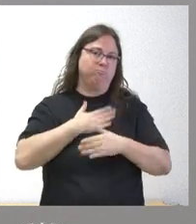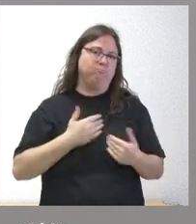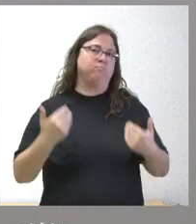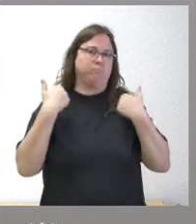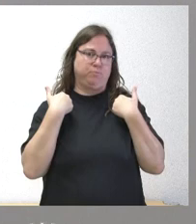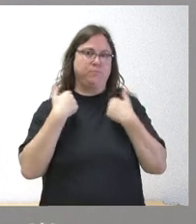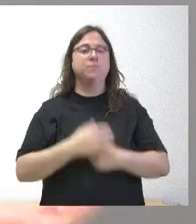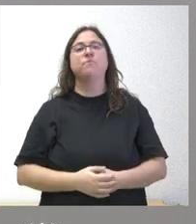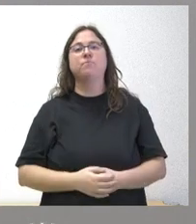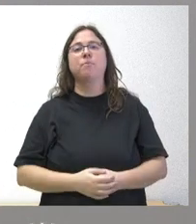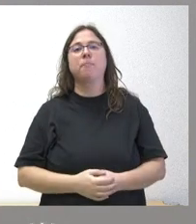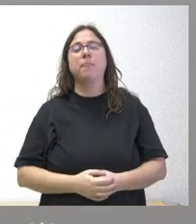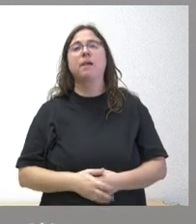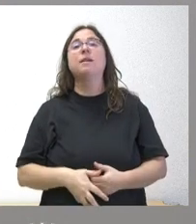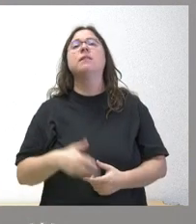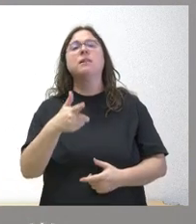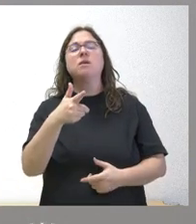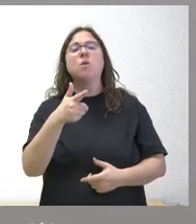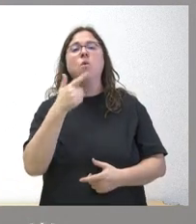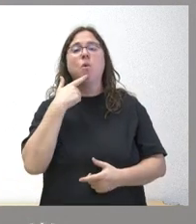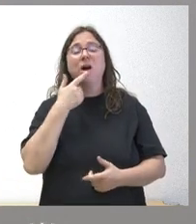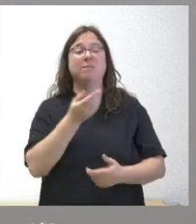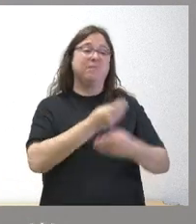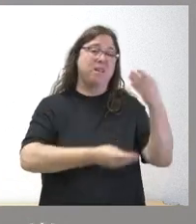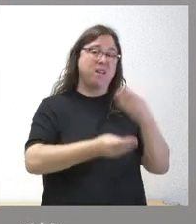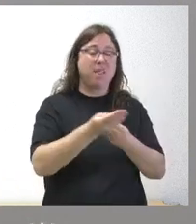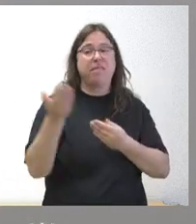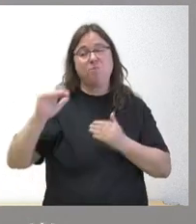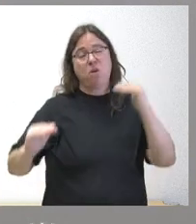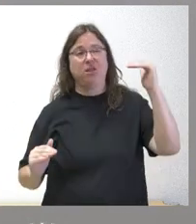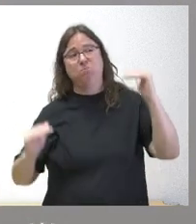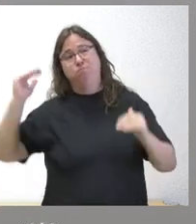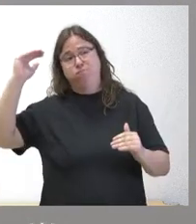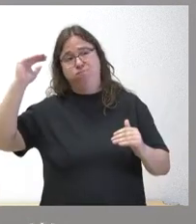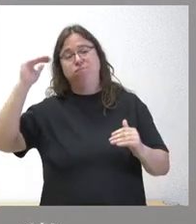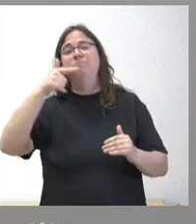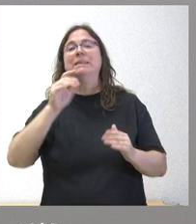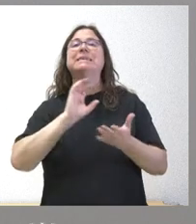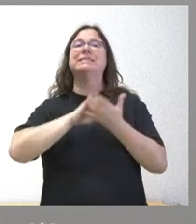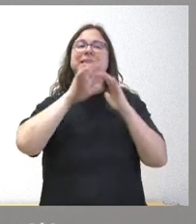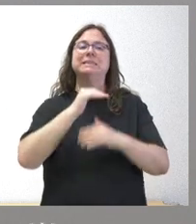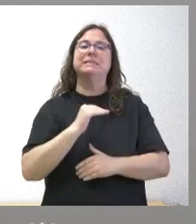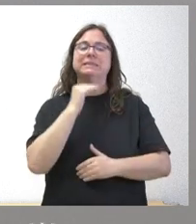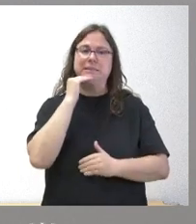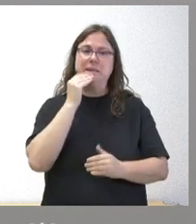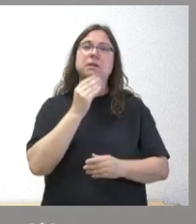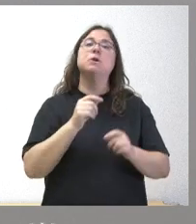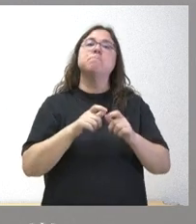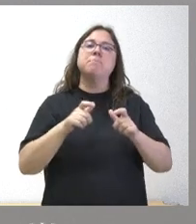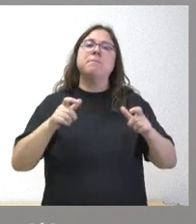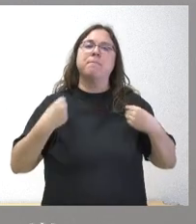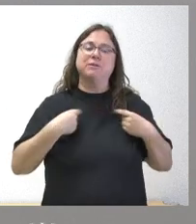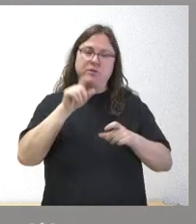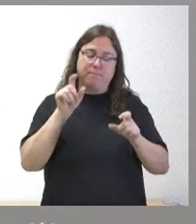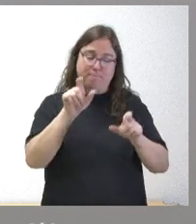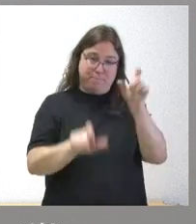corresponder el saldo vegetativo que usted plantea bueno Castilla y León lleva algunos años aumentando su población y lo